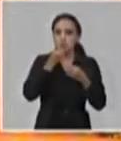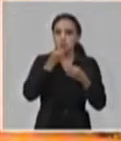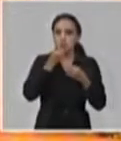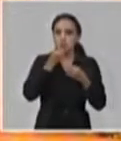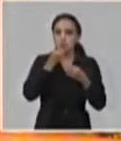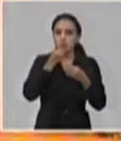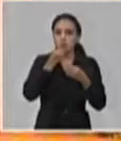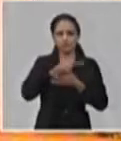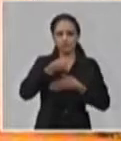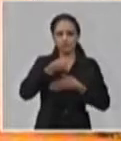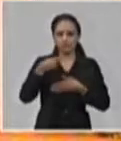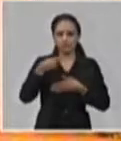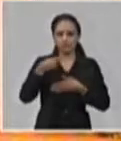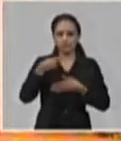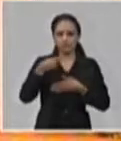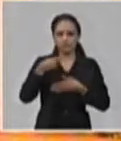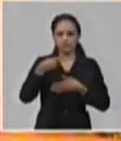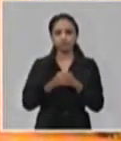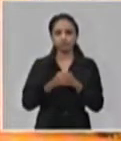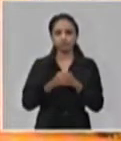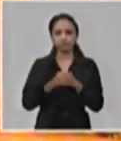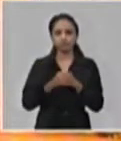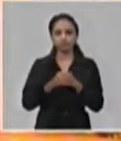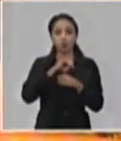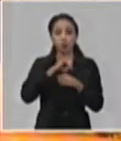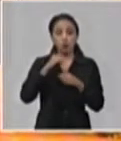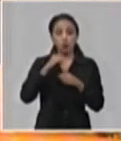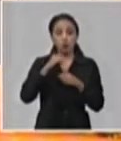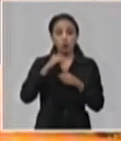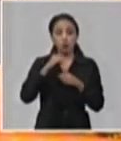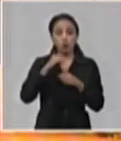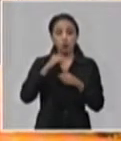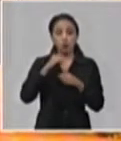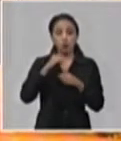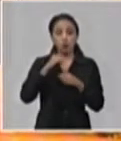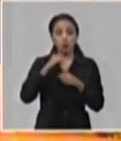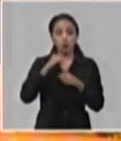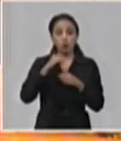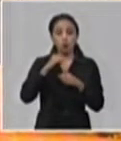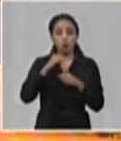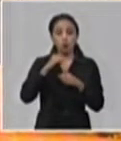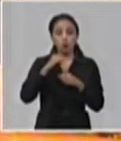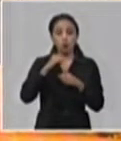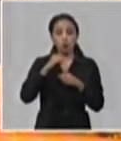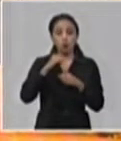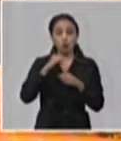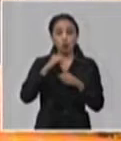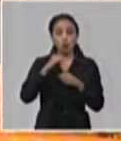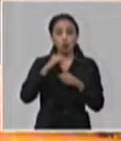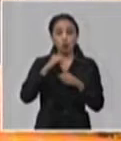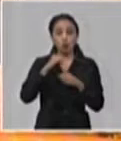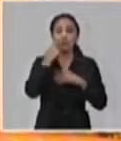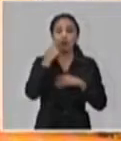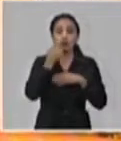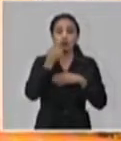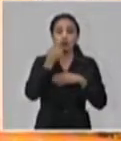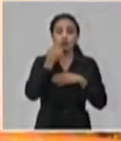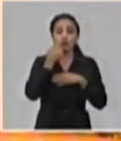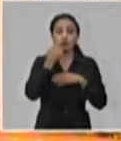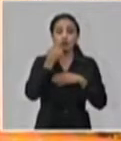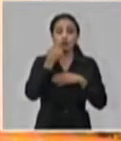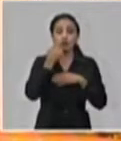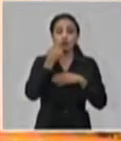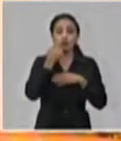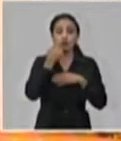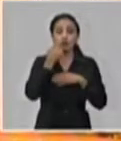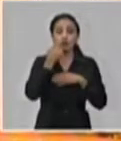este virus. Igualmente hemos estado trabajando coordinadamente con la aduana Inmigración y Extranjería para conocer anticipadamente las personas